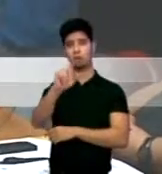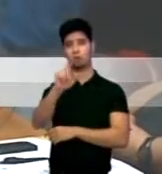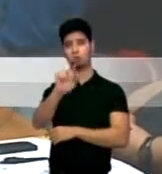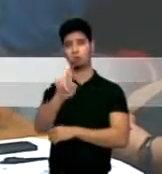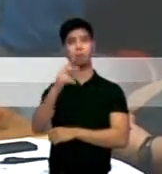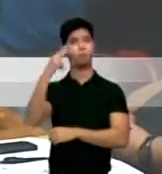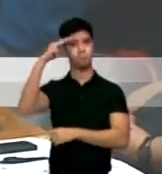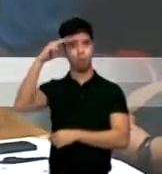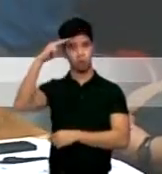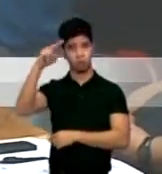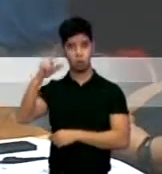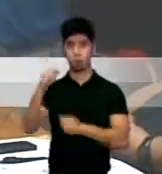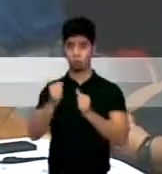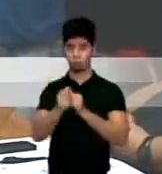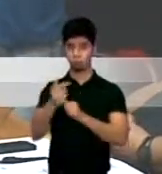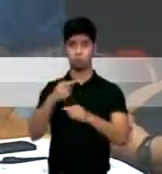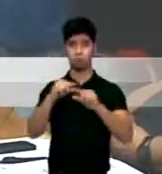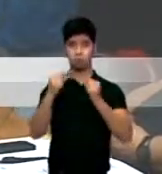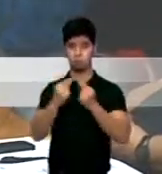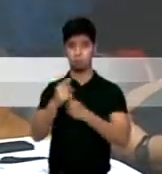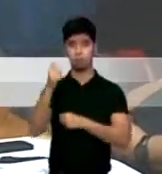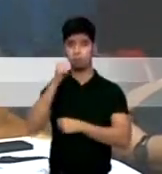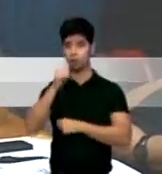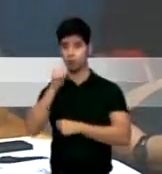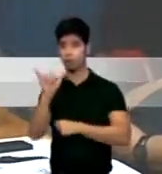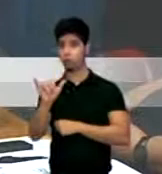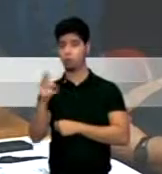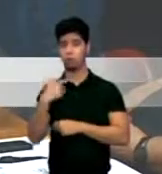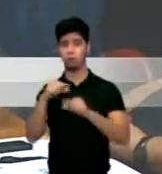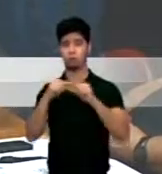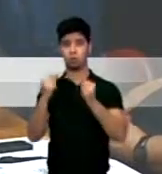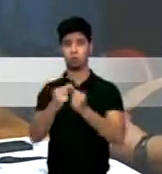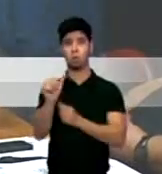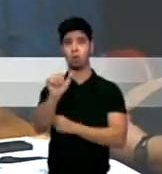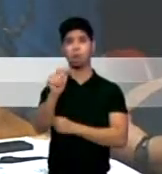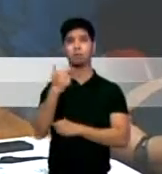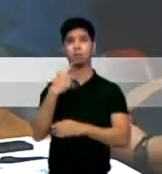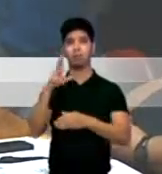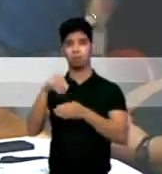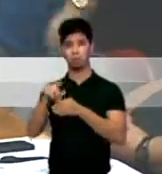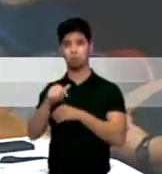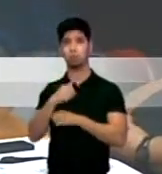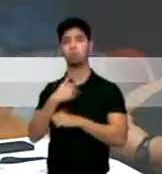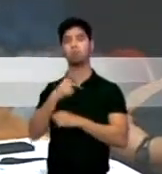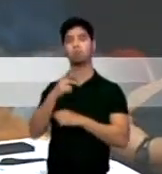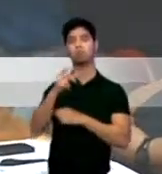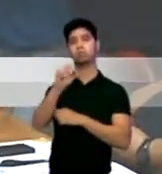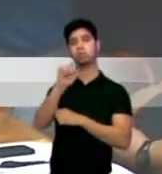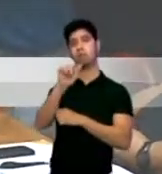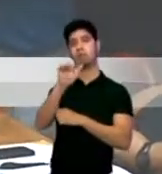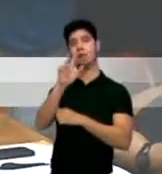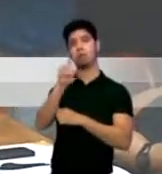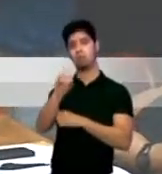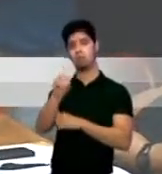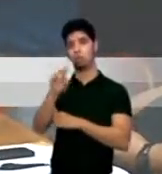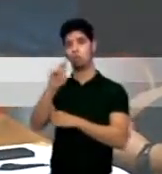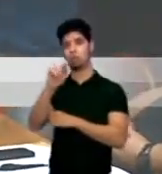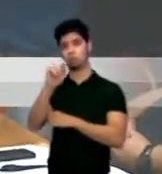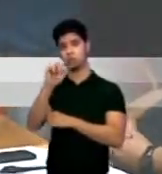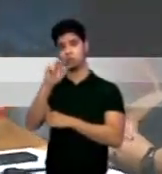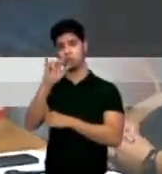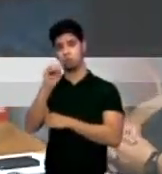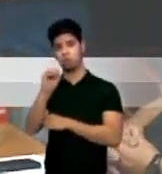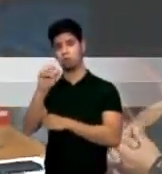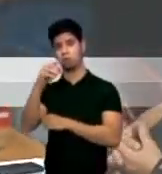escuadra femenina Moricua, el resto del Grupo A está compuesto por El Salvador, Costa Rica y México, mientras el Grupo B está